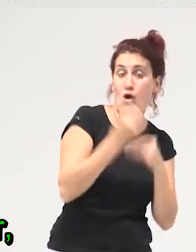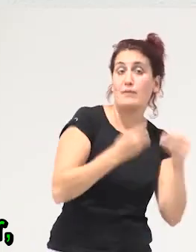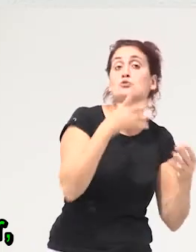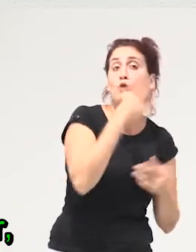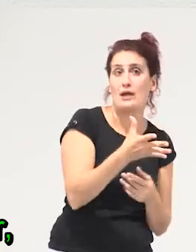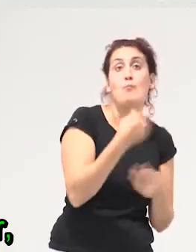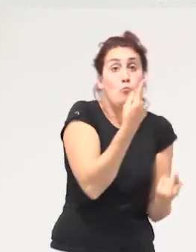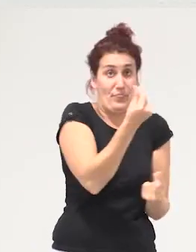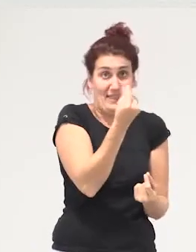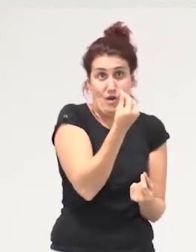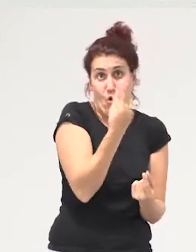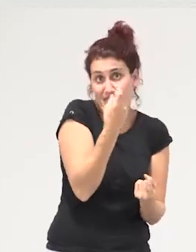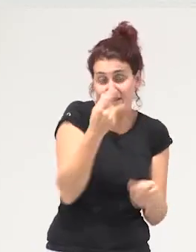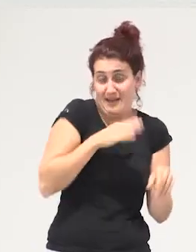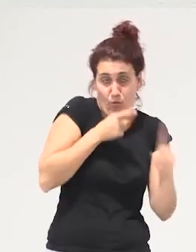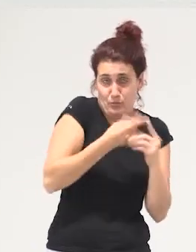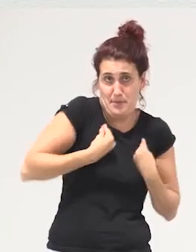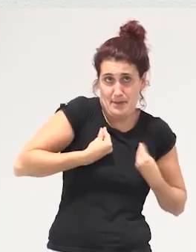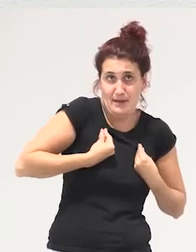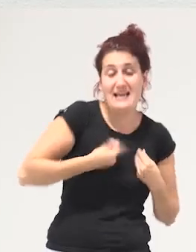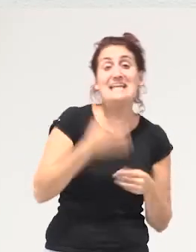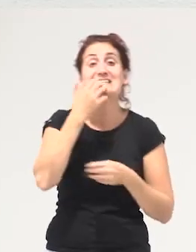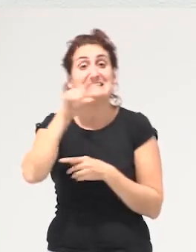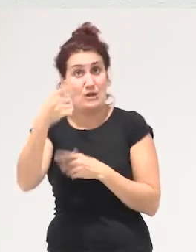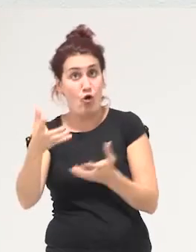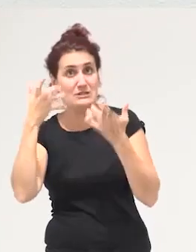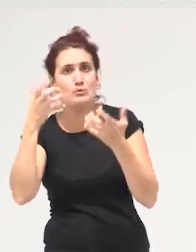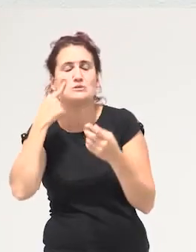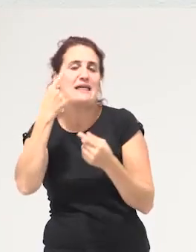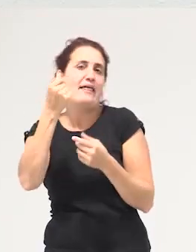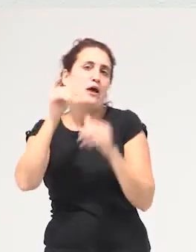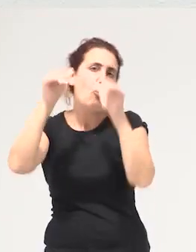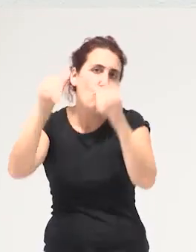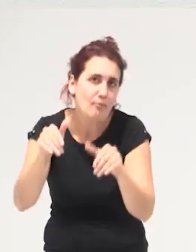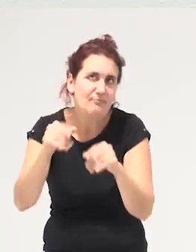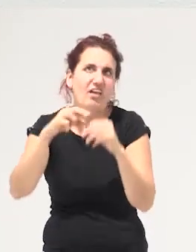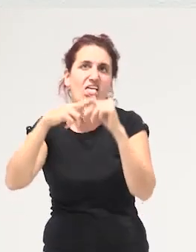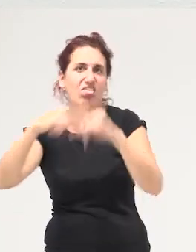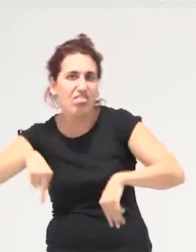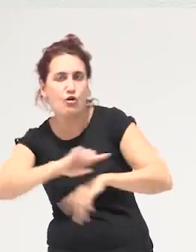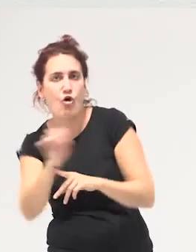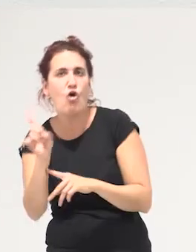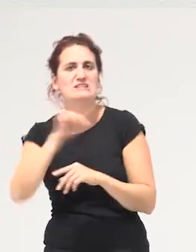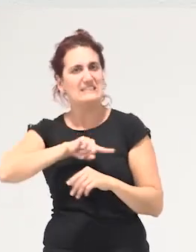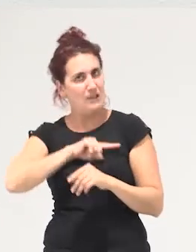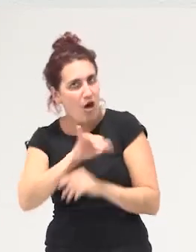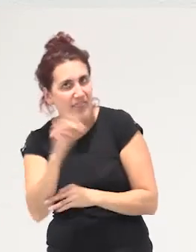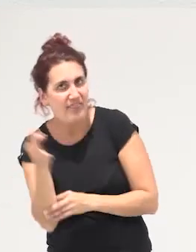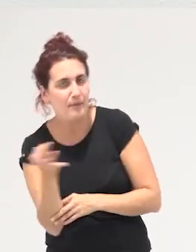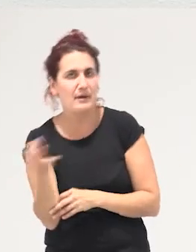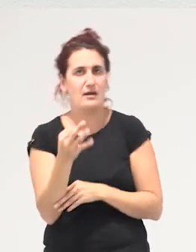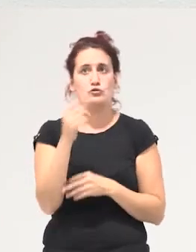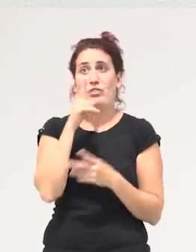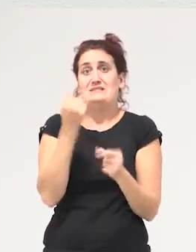necesitamos dinero para vivir y luego si conseguimos pues que sea menos destructivo que tenga algún tipo de sentido entonces el trabajo asalariado no es un